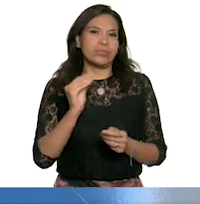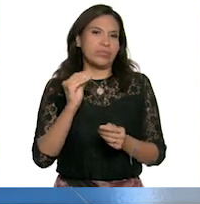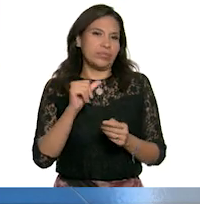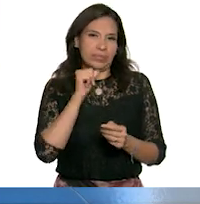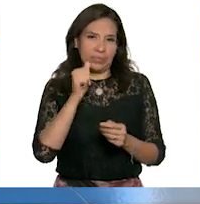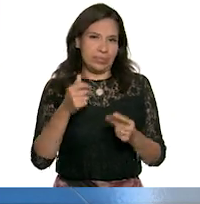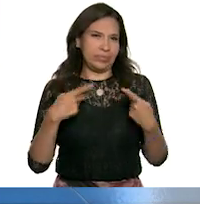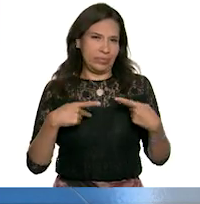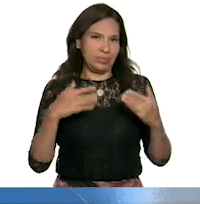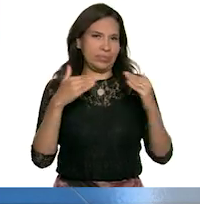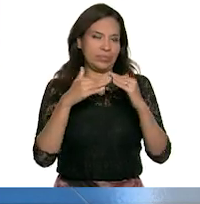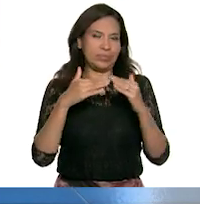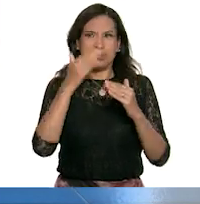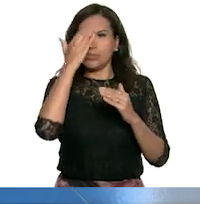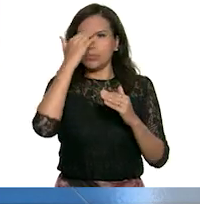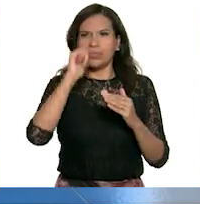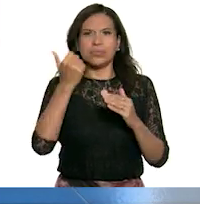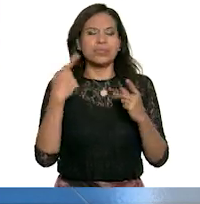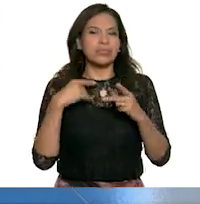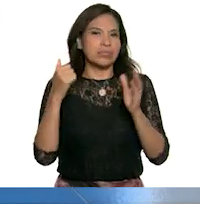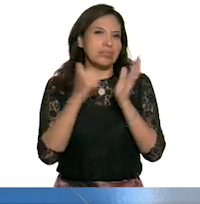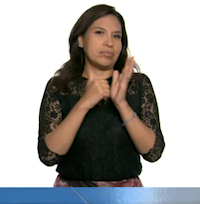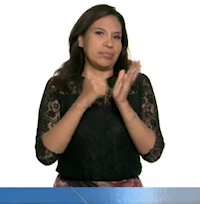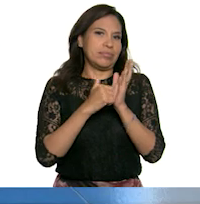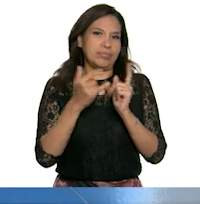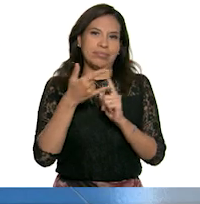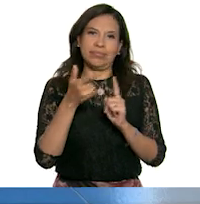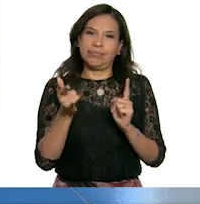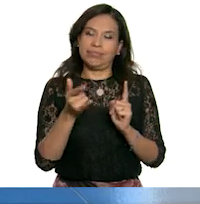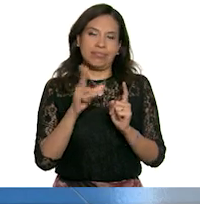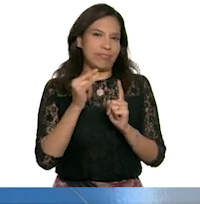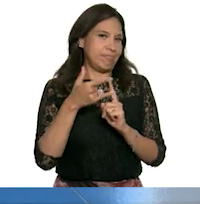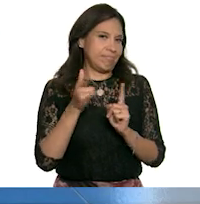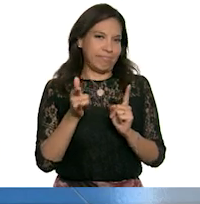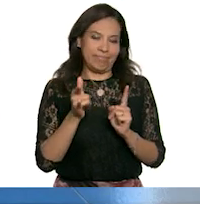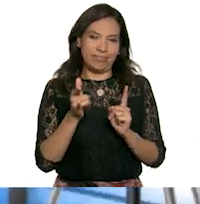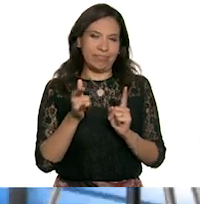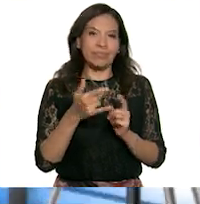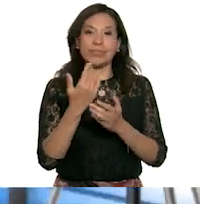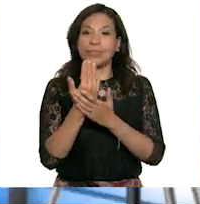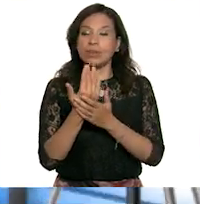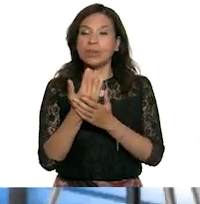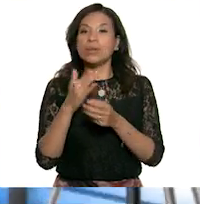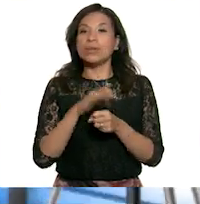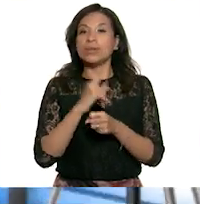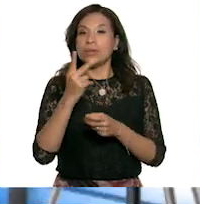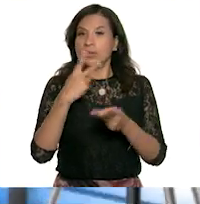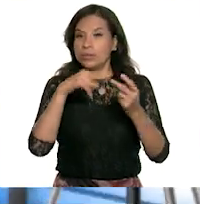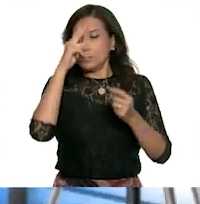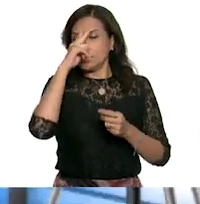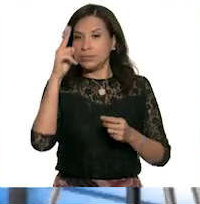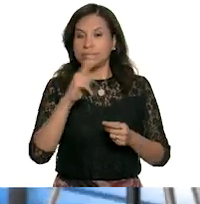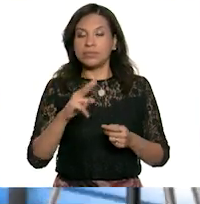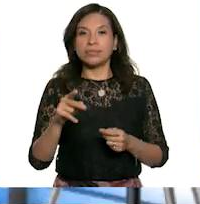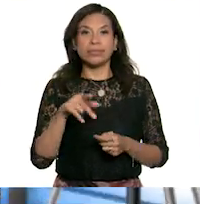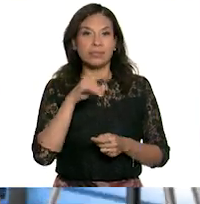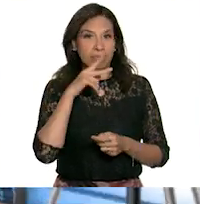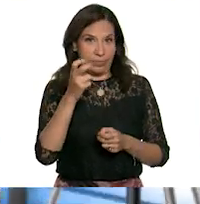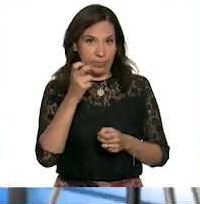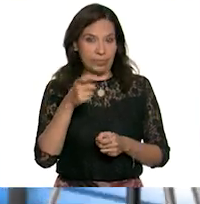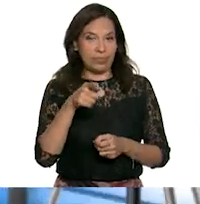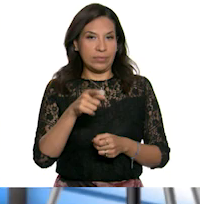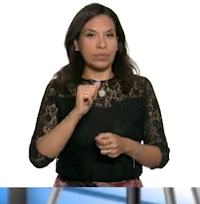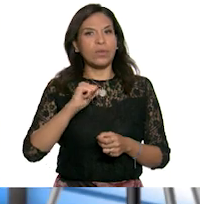solas. Y no conocemos a quien toca nuestra puerta. Espérale, porque viene lo peor. Prepárate.